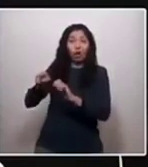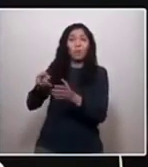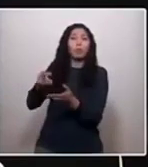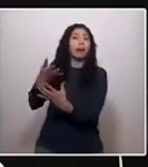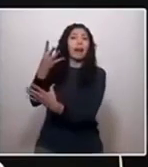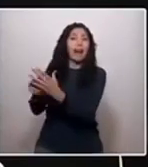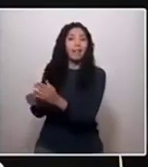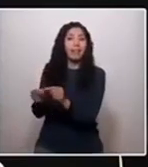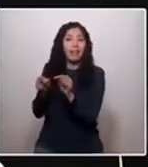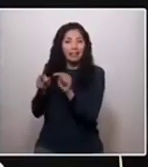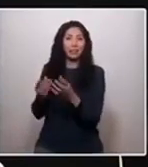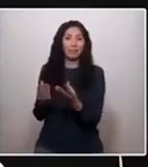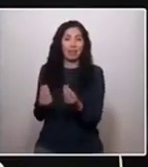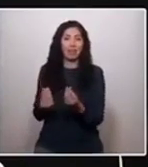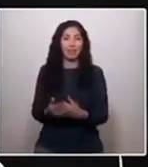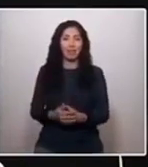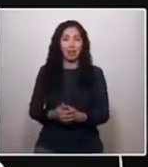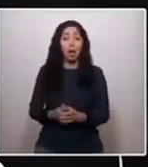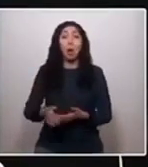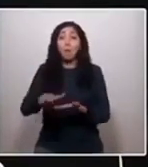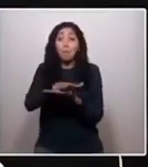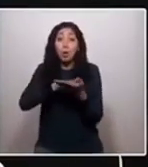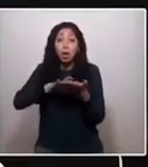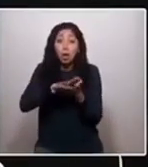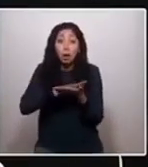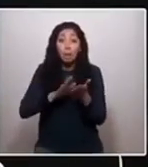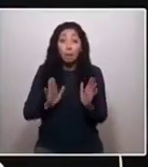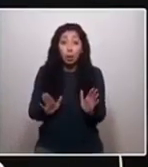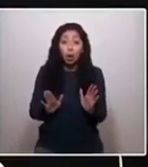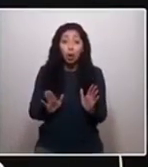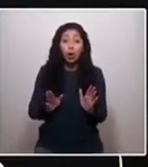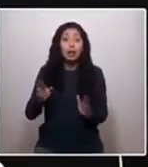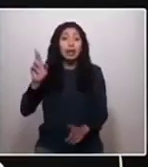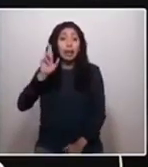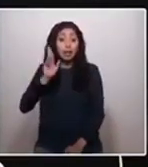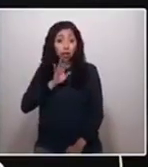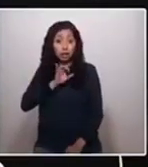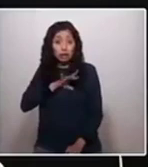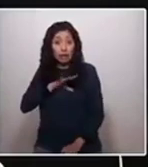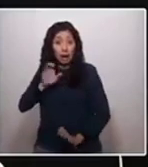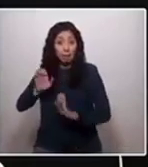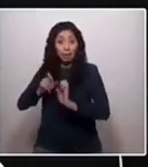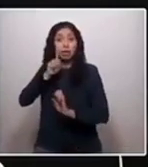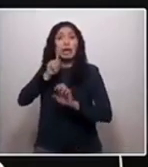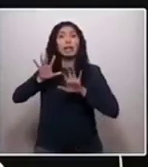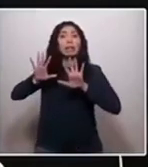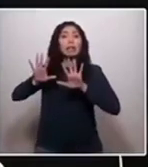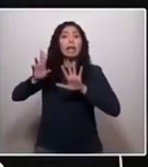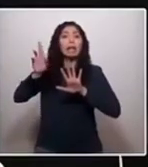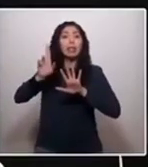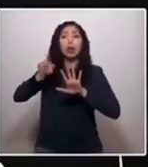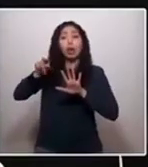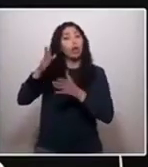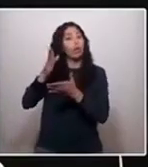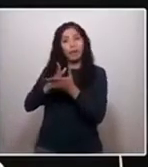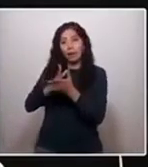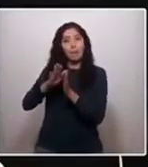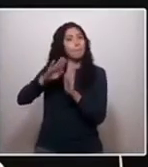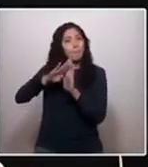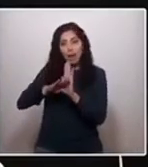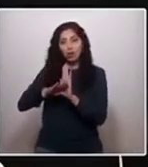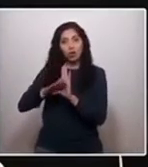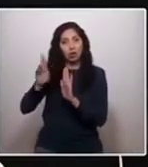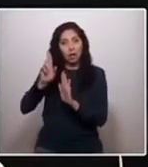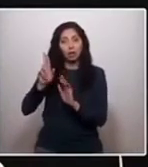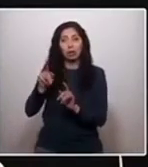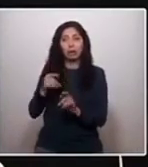termine. Por ejemplo, que si los señores de Iberoamérica en Radio Chile tienen 10 radios, tengan que desprenderse de algunas. O si Copesa